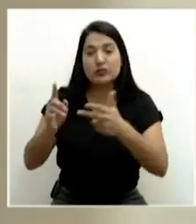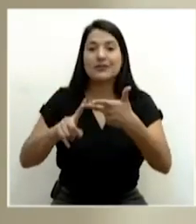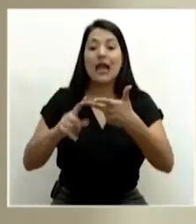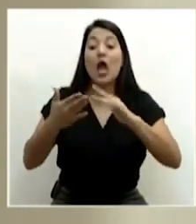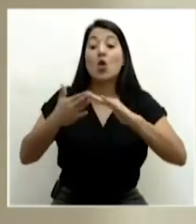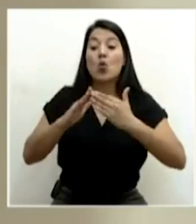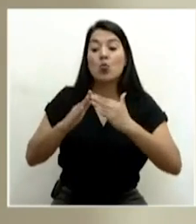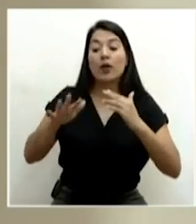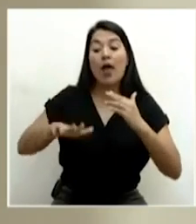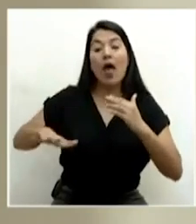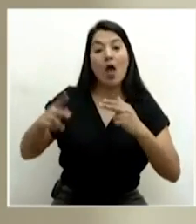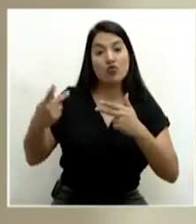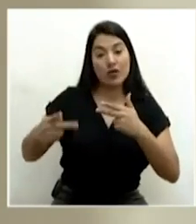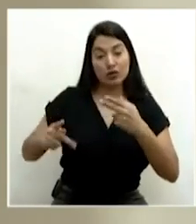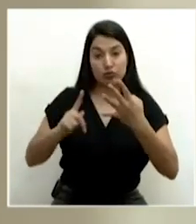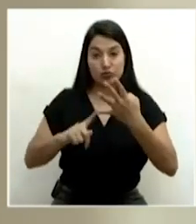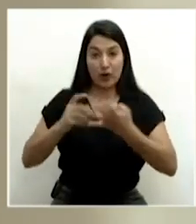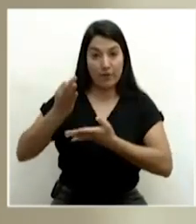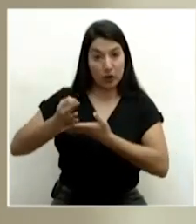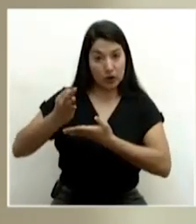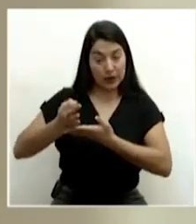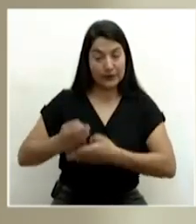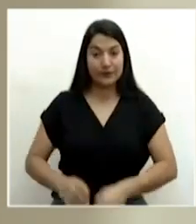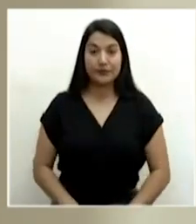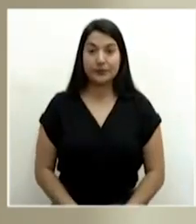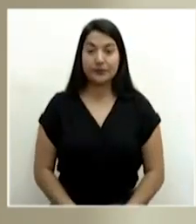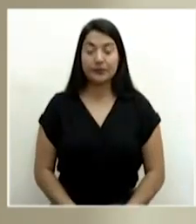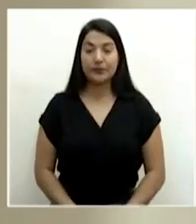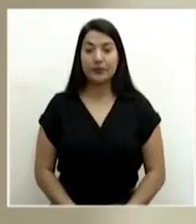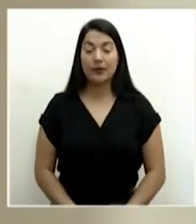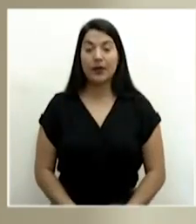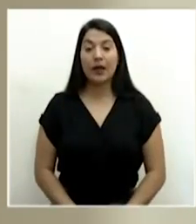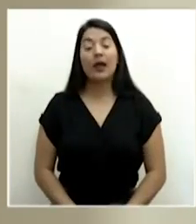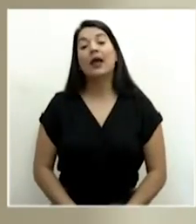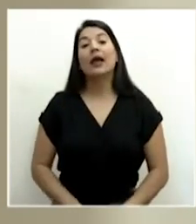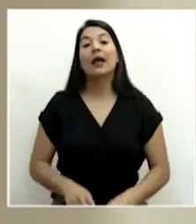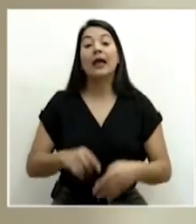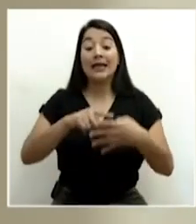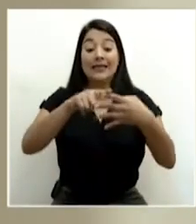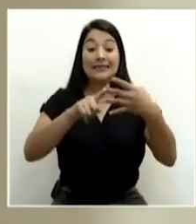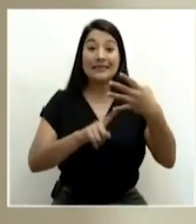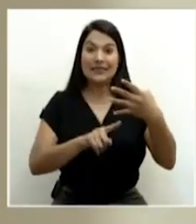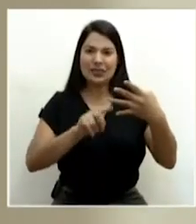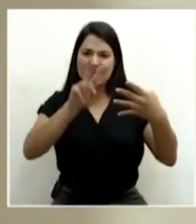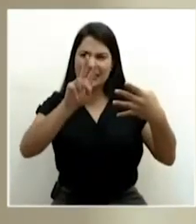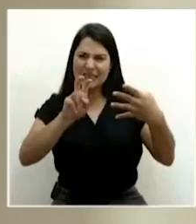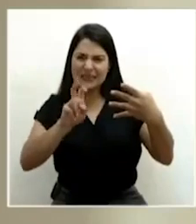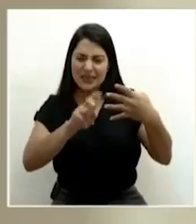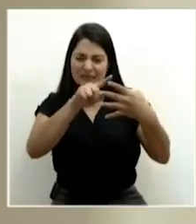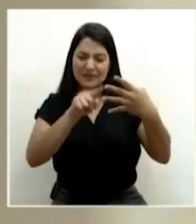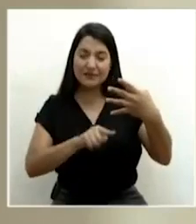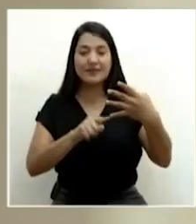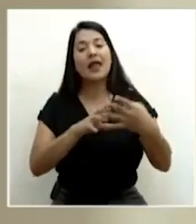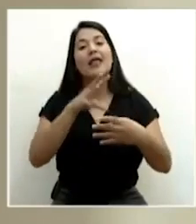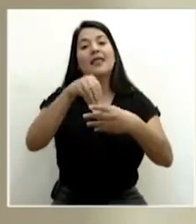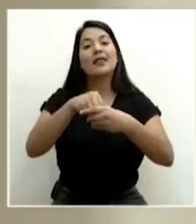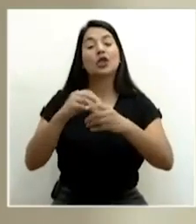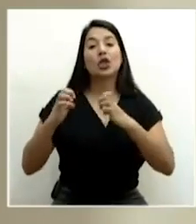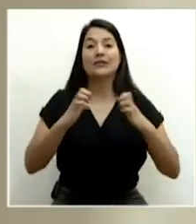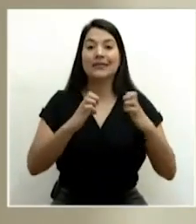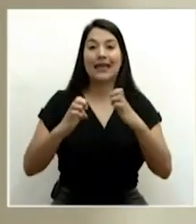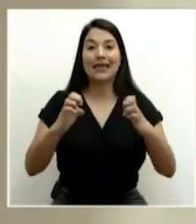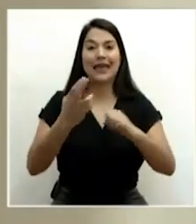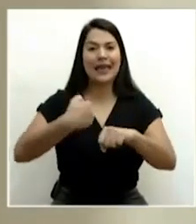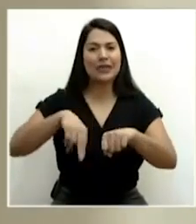y en frontera. Esto es parte de una estrategia nacional de